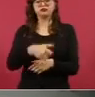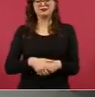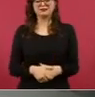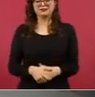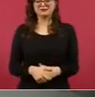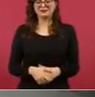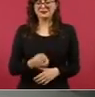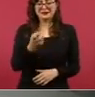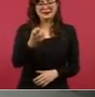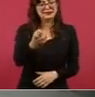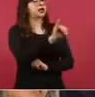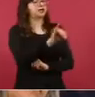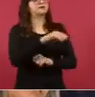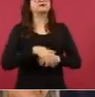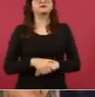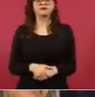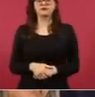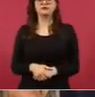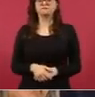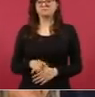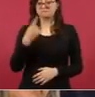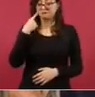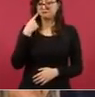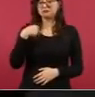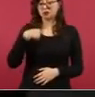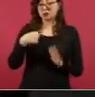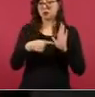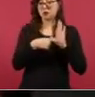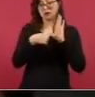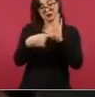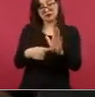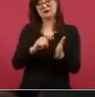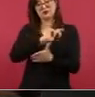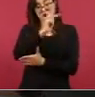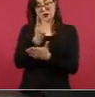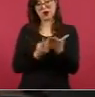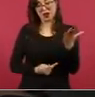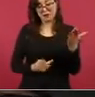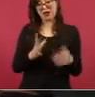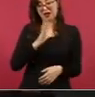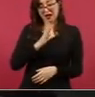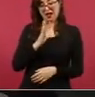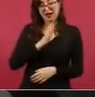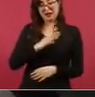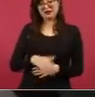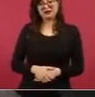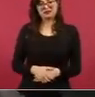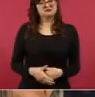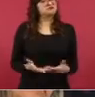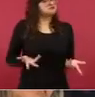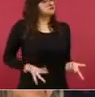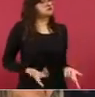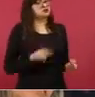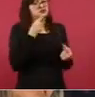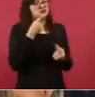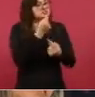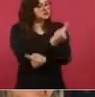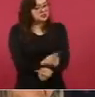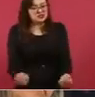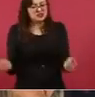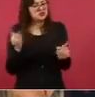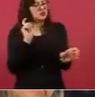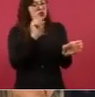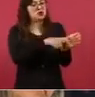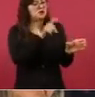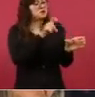es cierto lo que estás diciendo, ahorita te voy a demostrar que no es así. en este caso, ¿por qué no están los niños en los